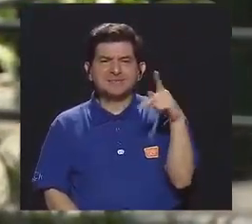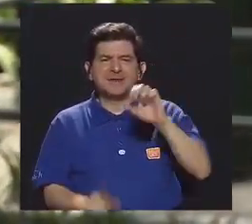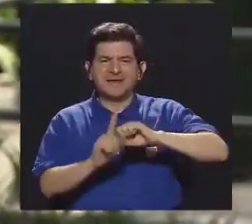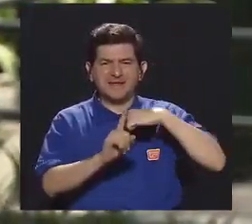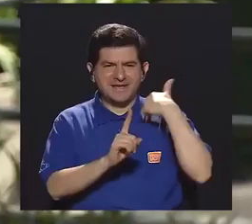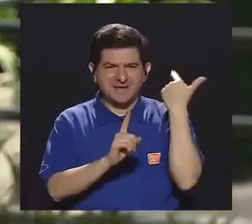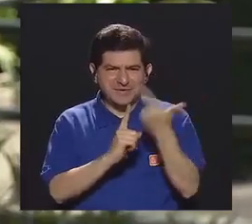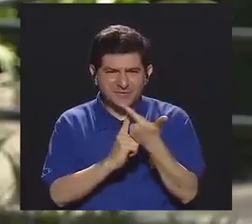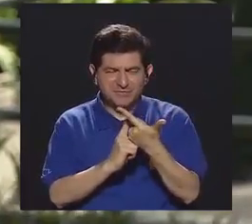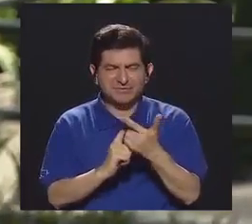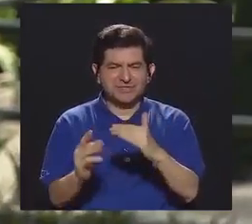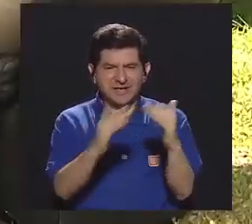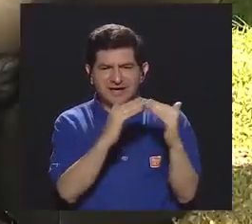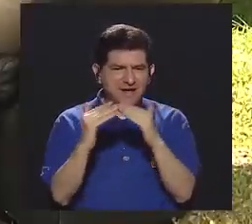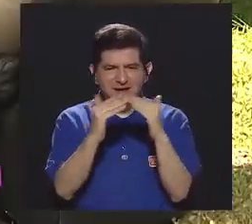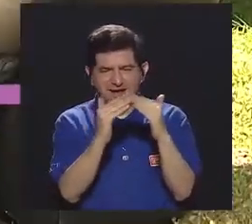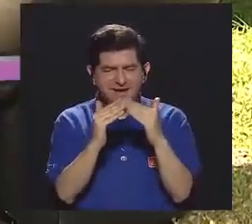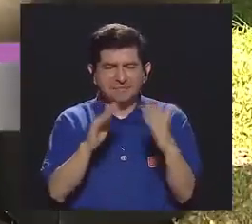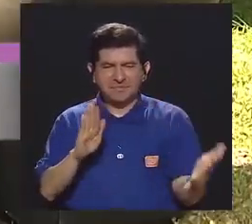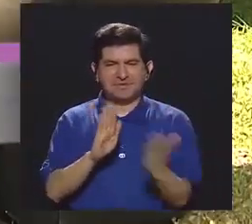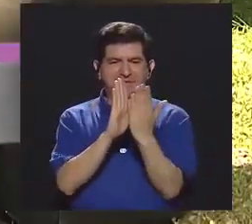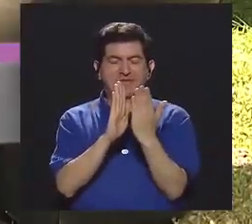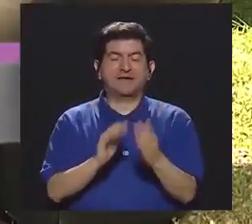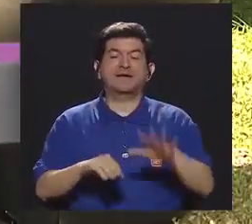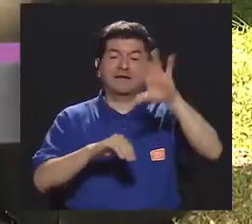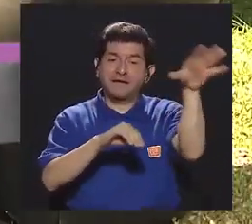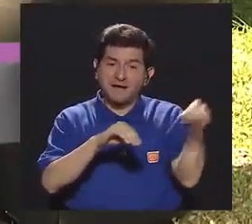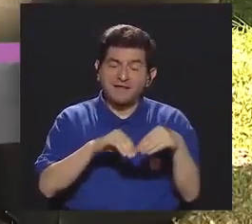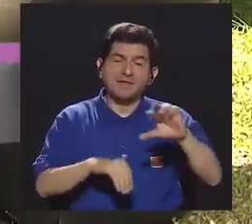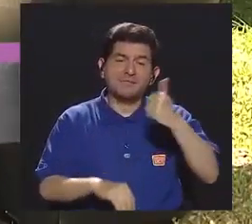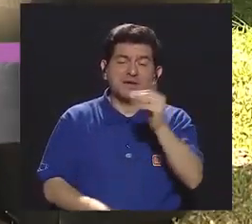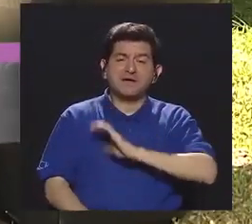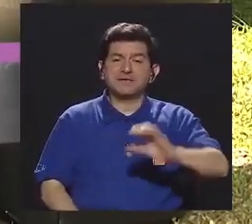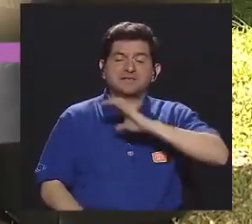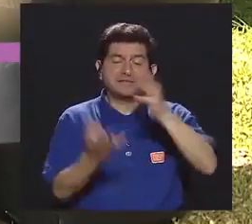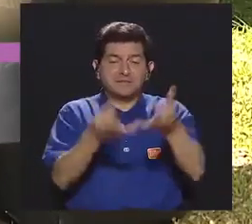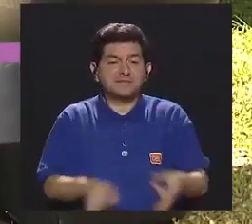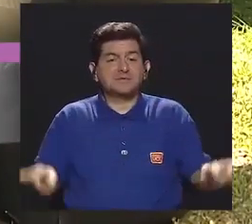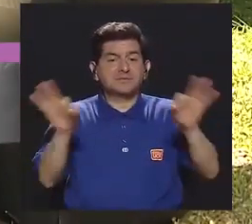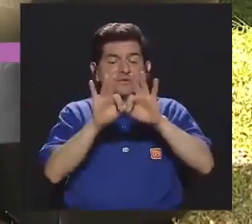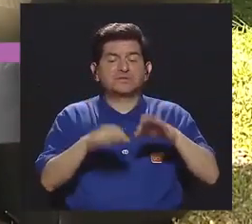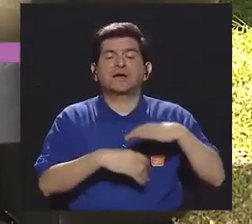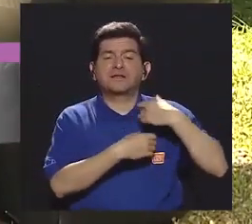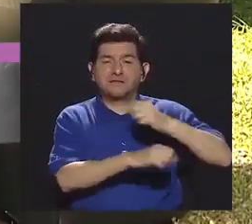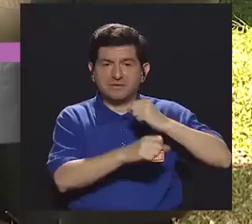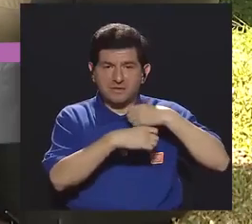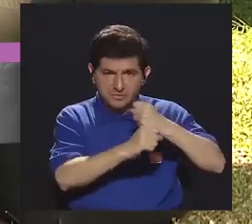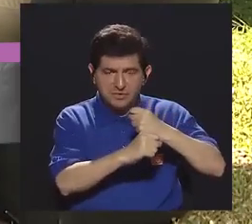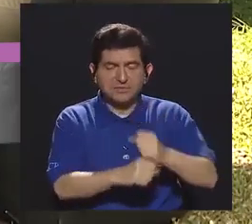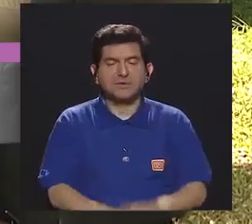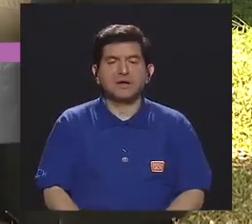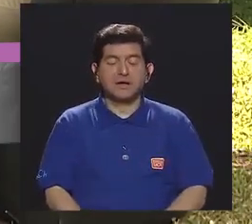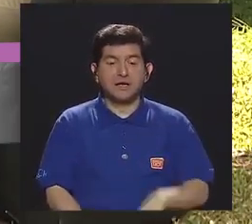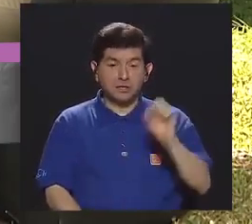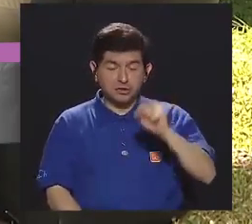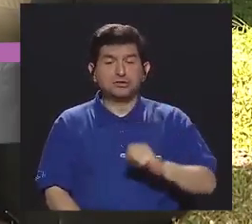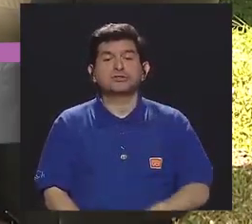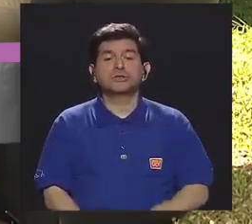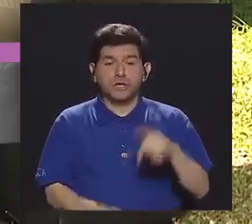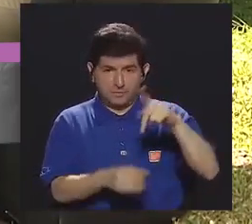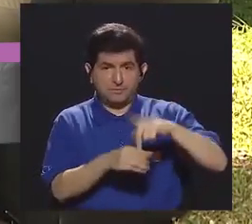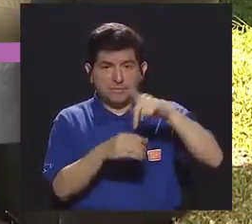cierto riesgo social a la comunidad y además de eso, la otra característica muy importante es que la municipalidad tiene una